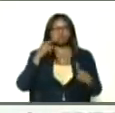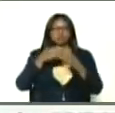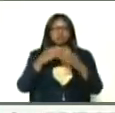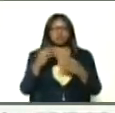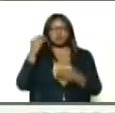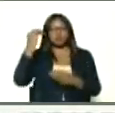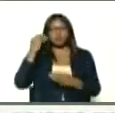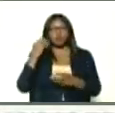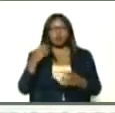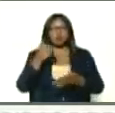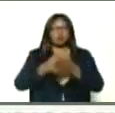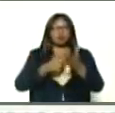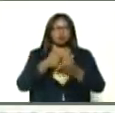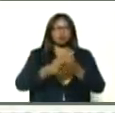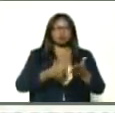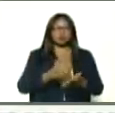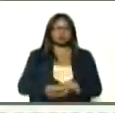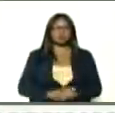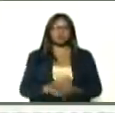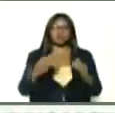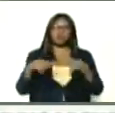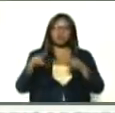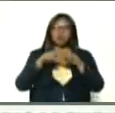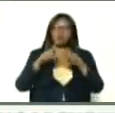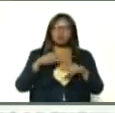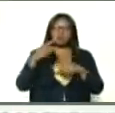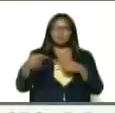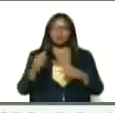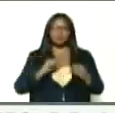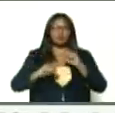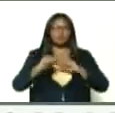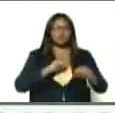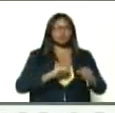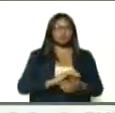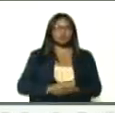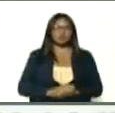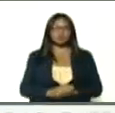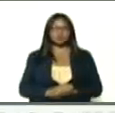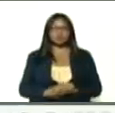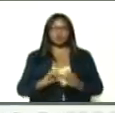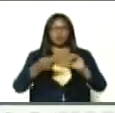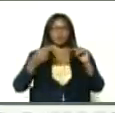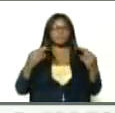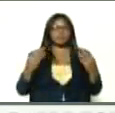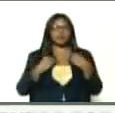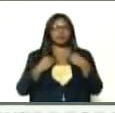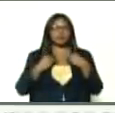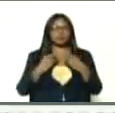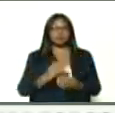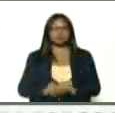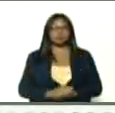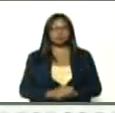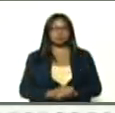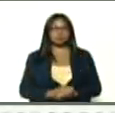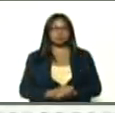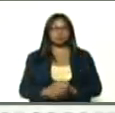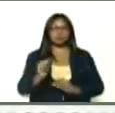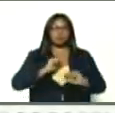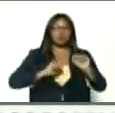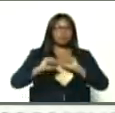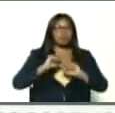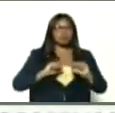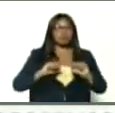opinión y de lucha, igualmente, después viene el movimiento, por la paz y la vida, los movimientos